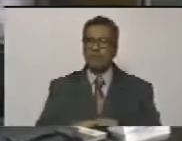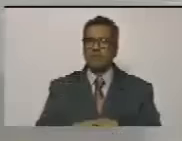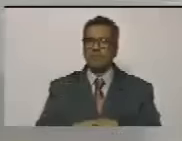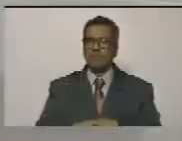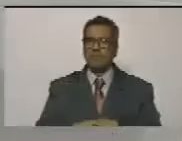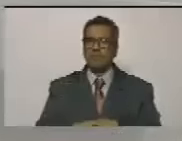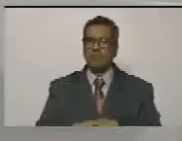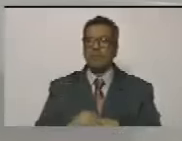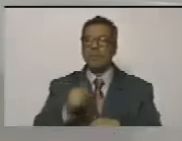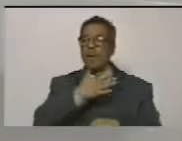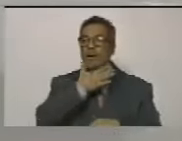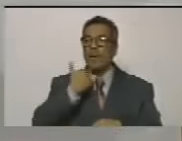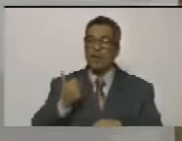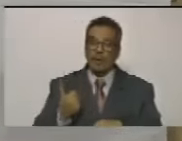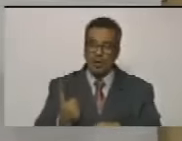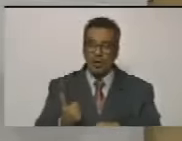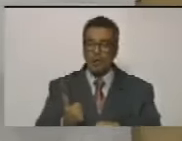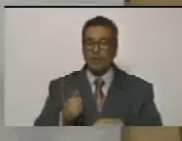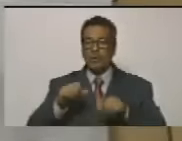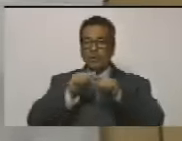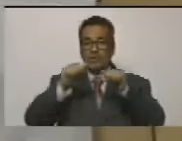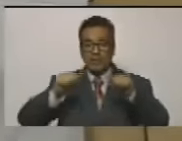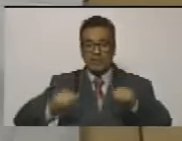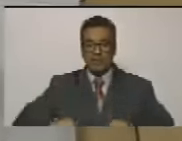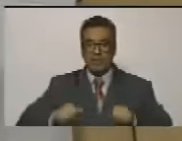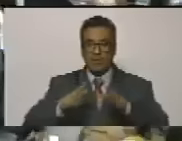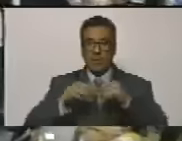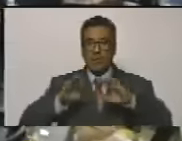con el mejor sistema electoral del mundo entero